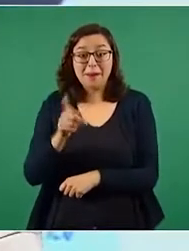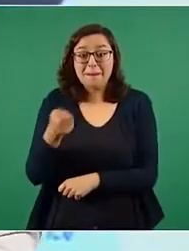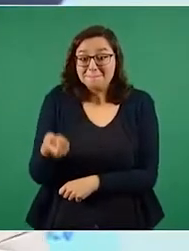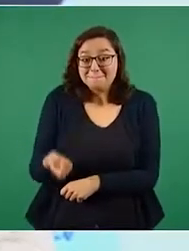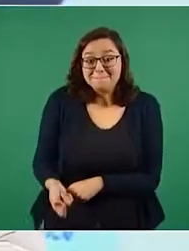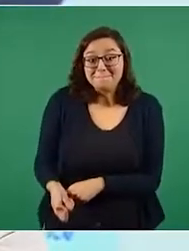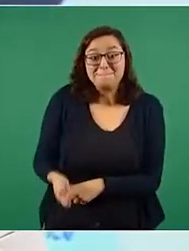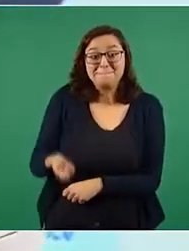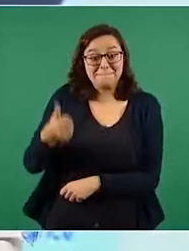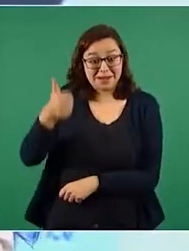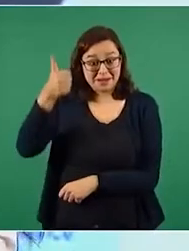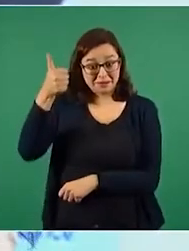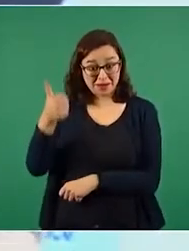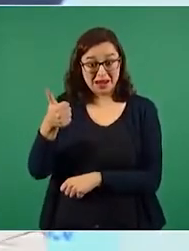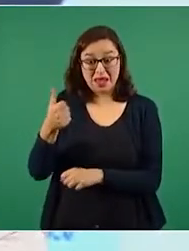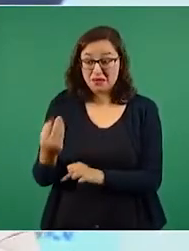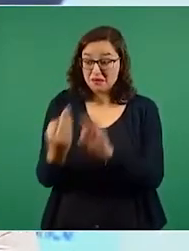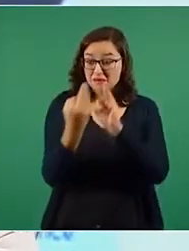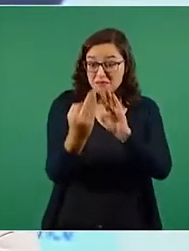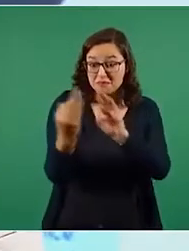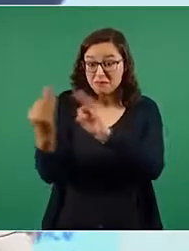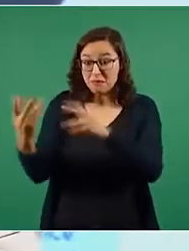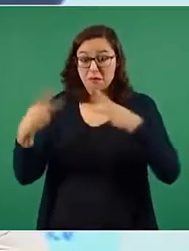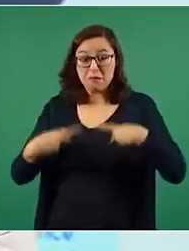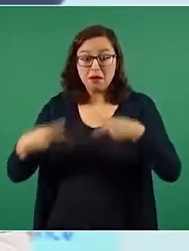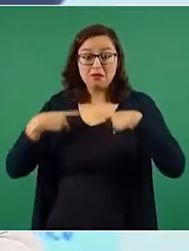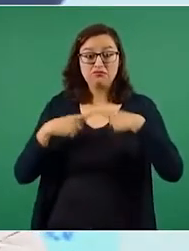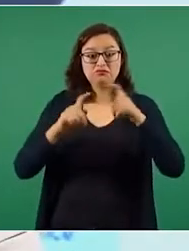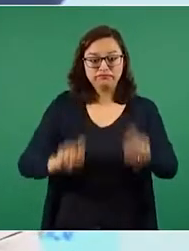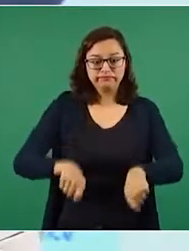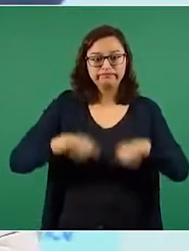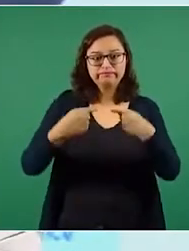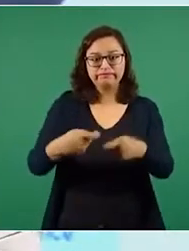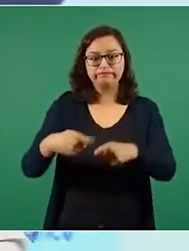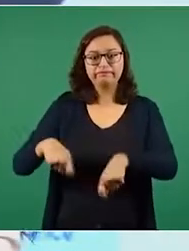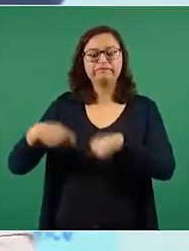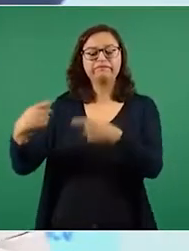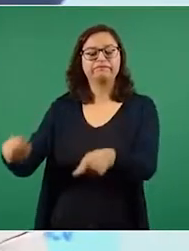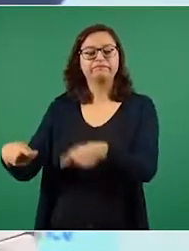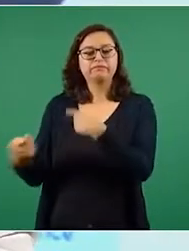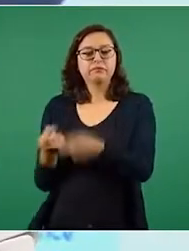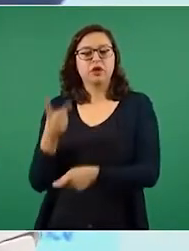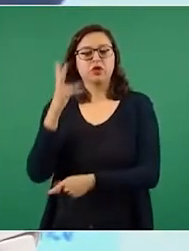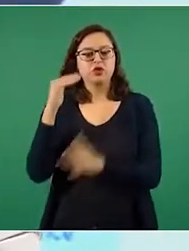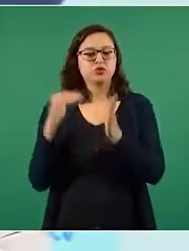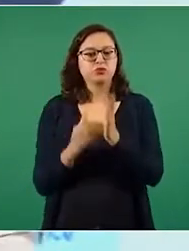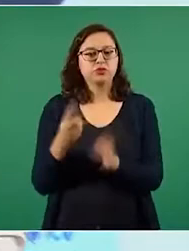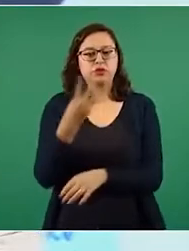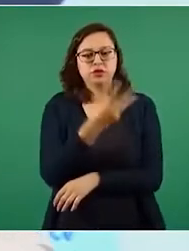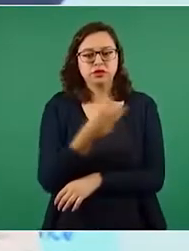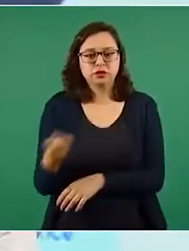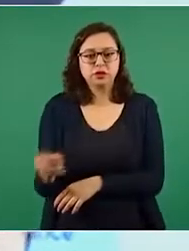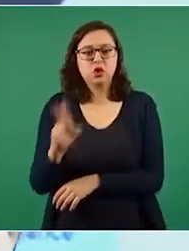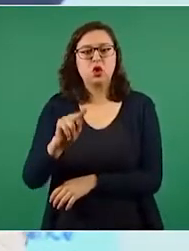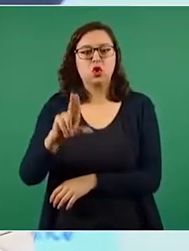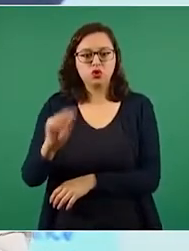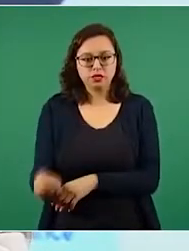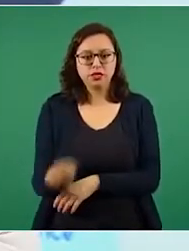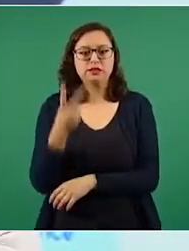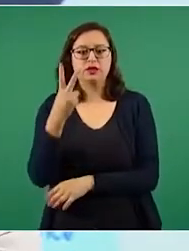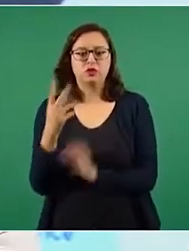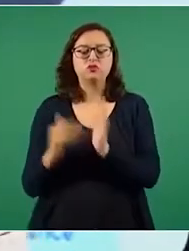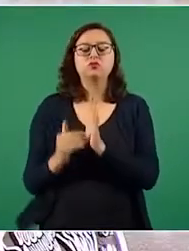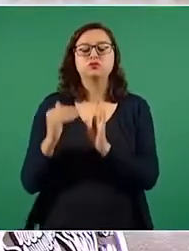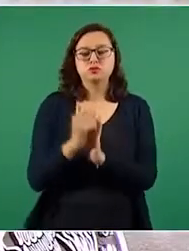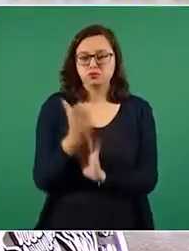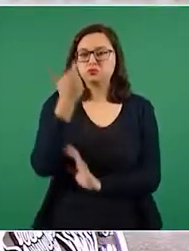se ha entregado de manera directa la ayuda a los afectados por más de dos mil 382 millones